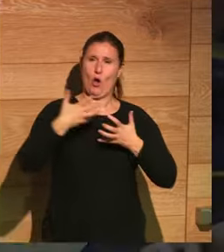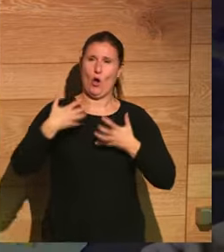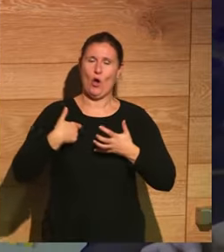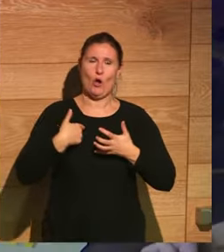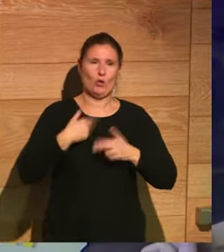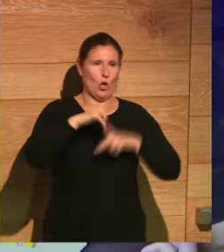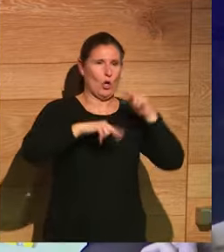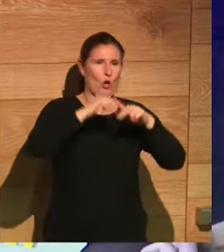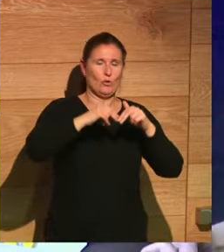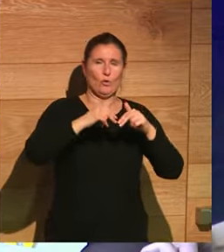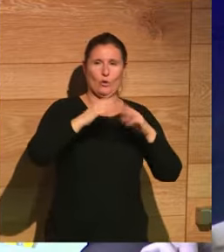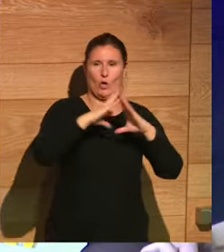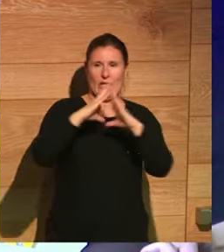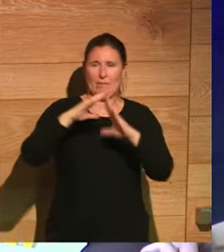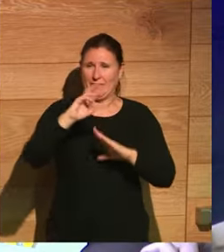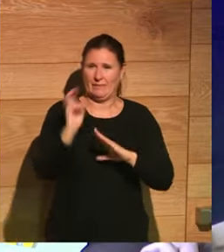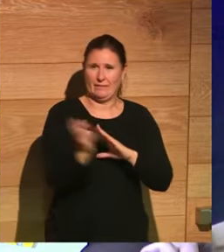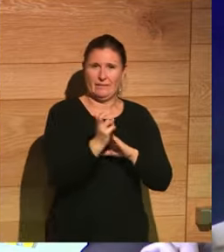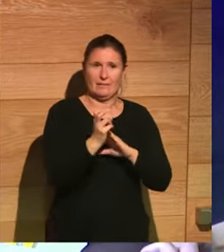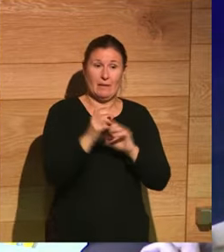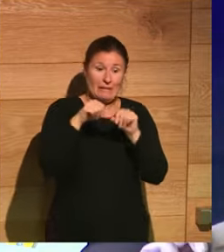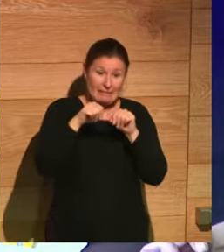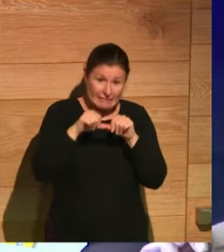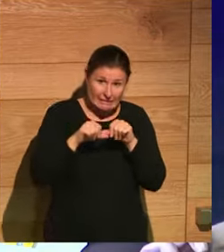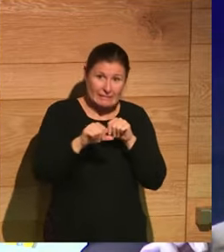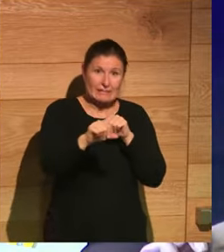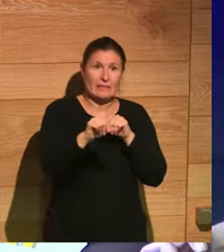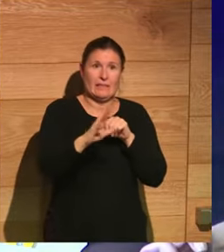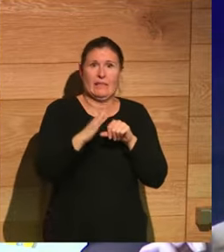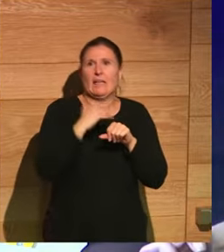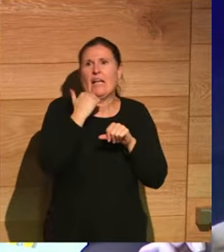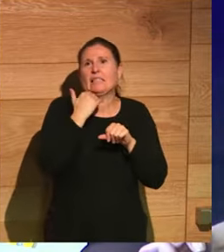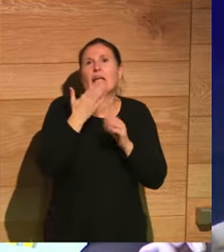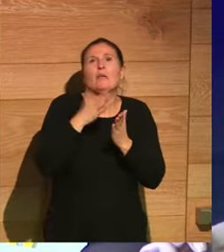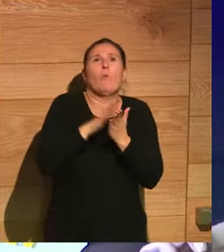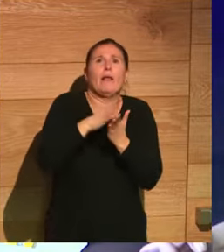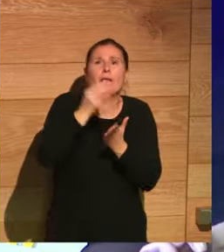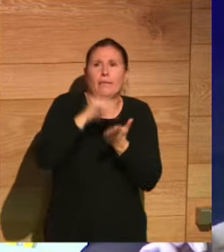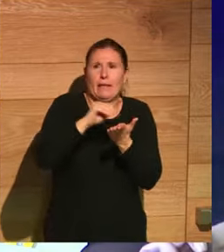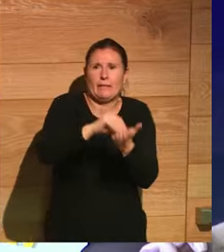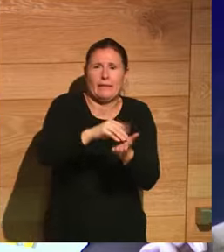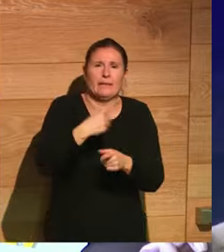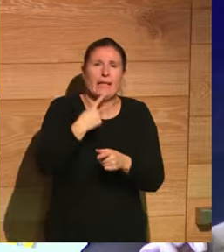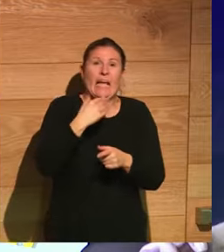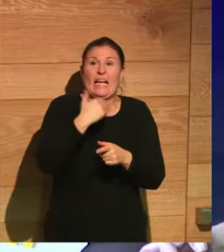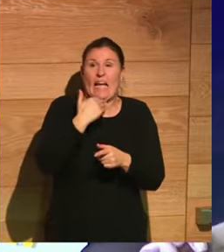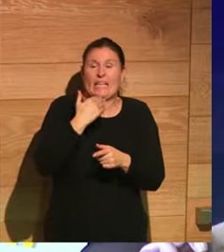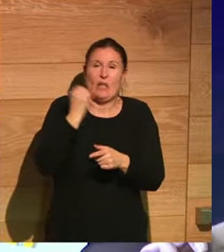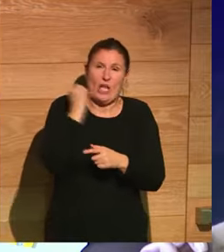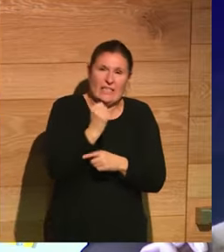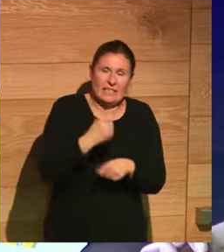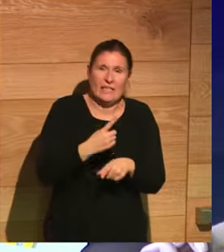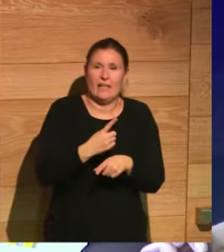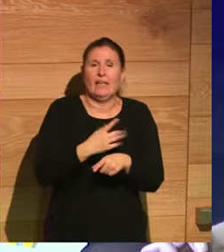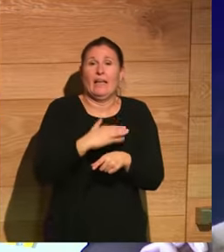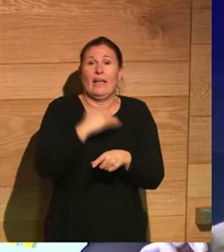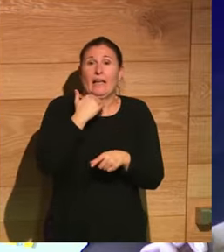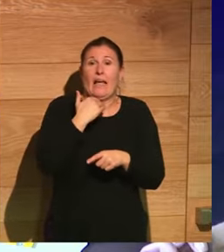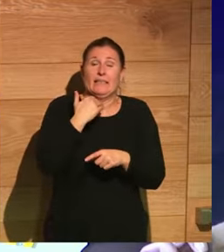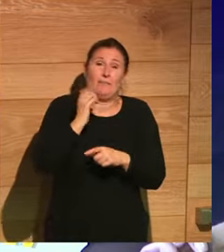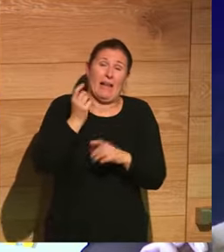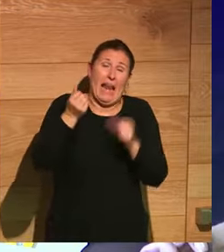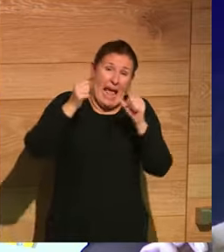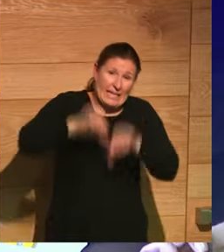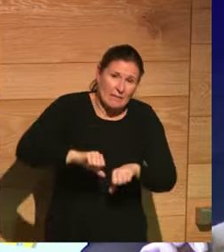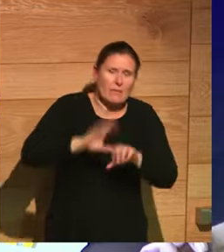templos, es maravilloso, y a partir de ahí está a punto de morir varias veces, casi lo asesinan, está a punto de quedarse en bancarrota, pero